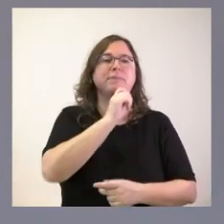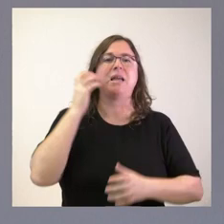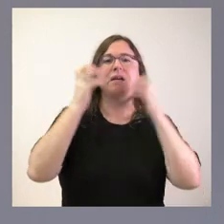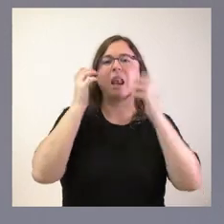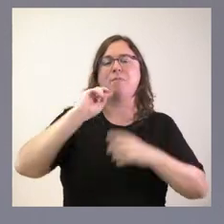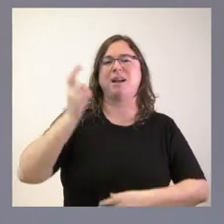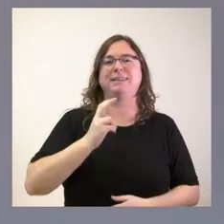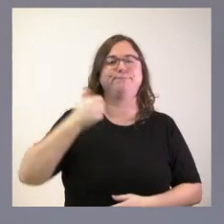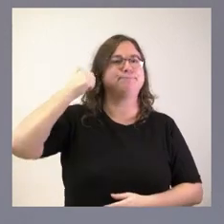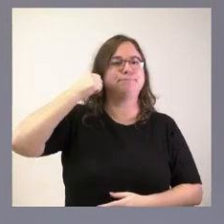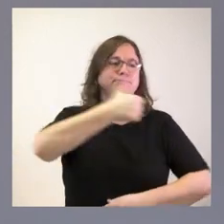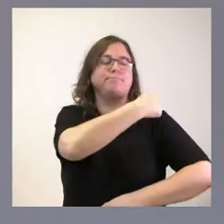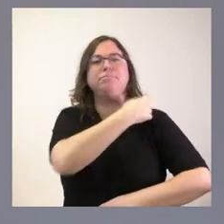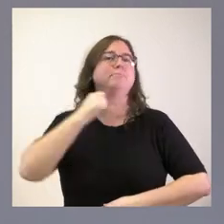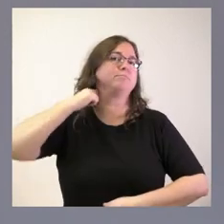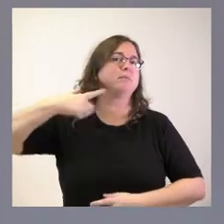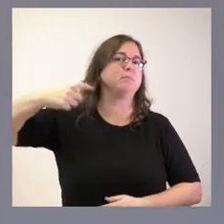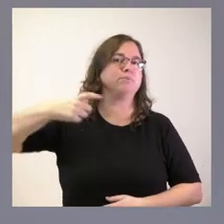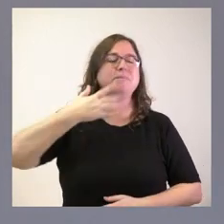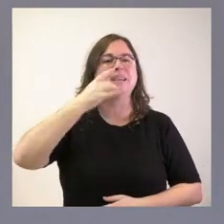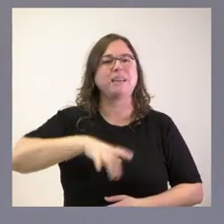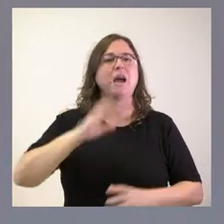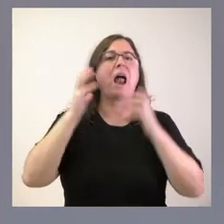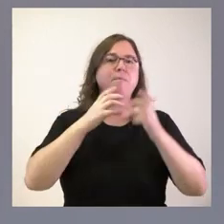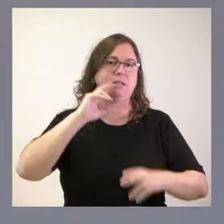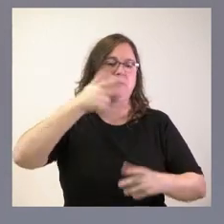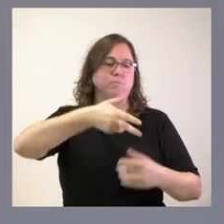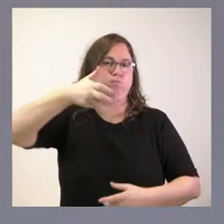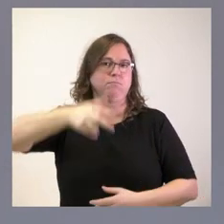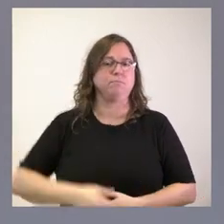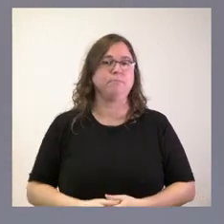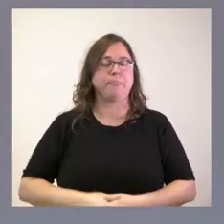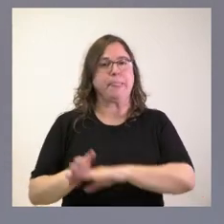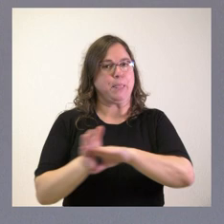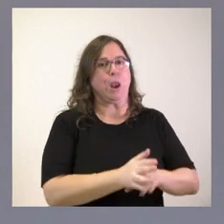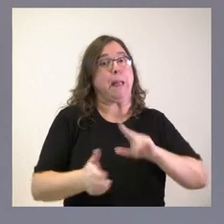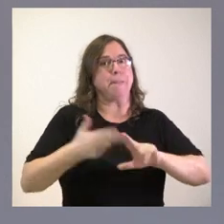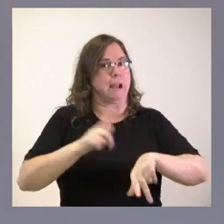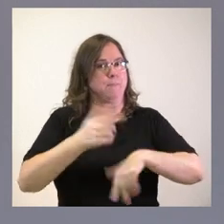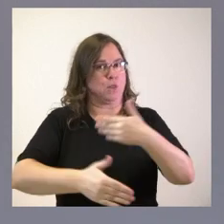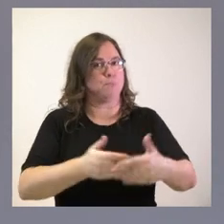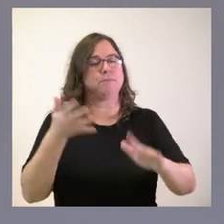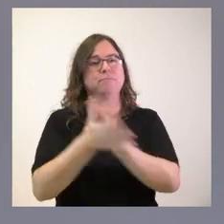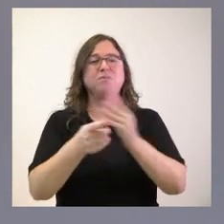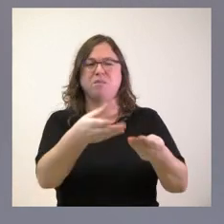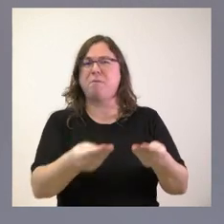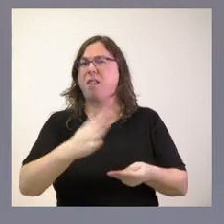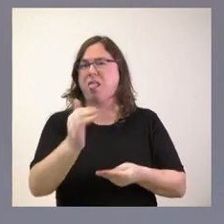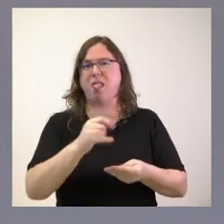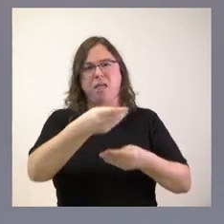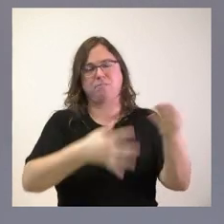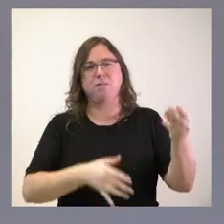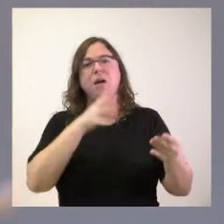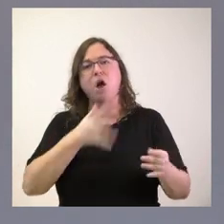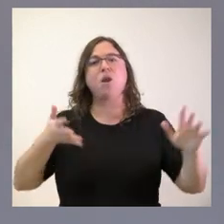naturaleza de identificación animal. Yendo ya un poco más rápido, porque tienen ustedes toda la documentación al